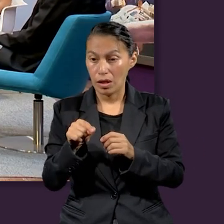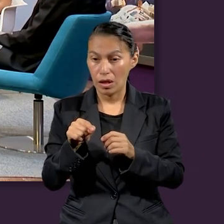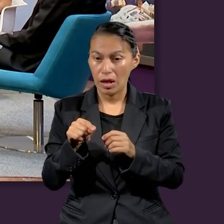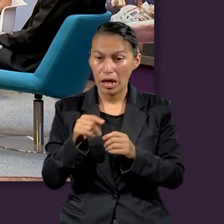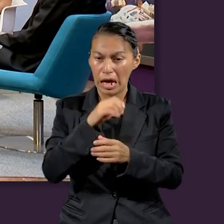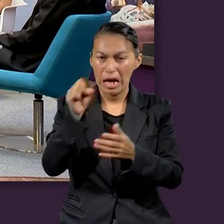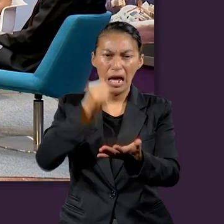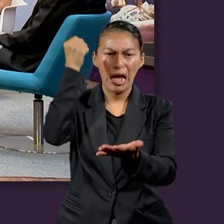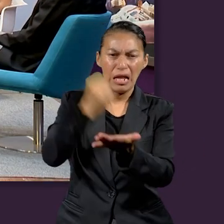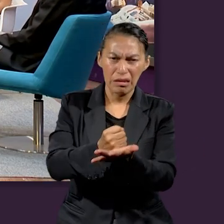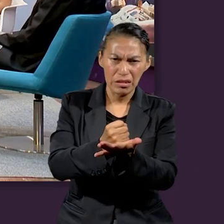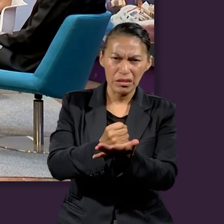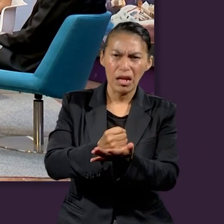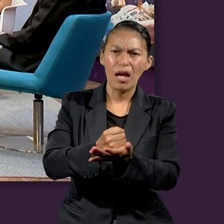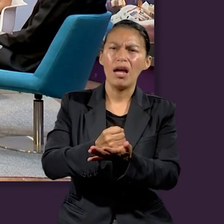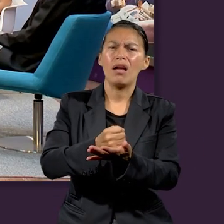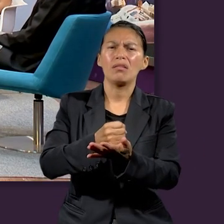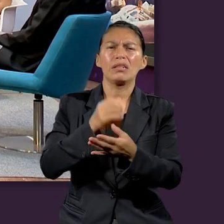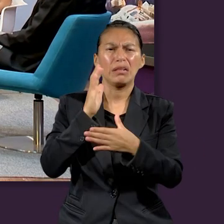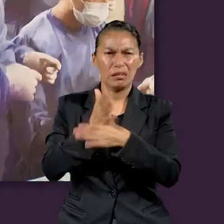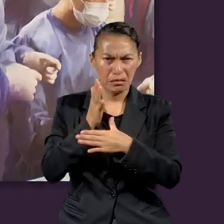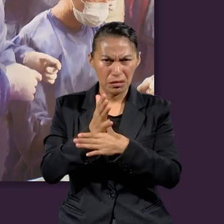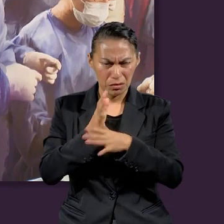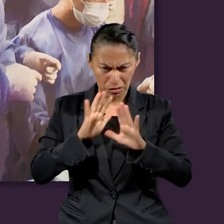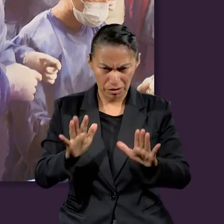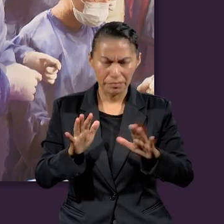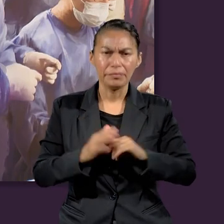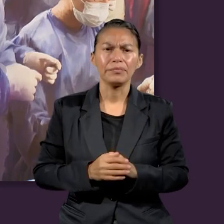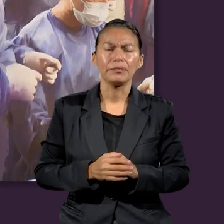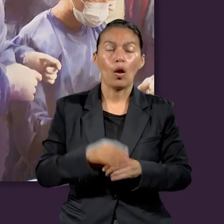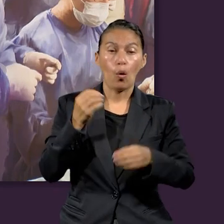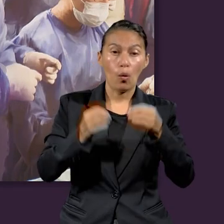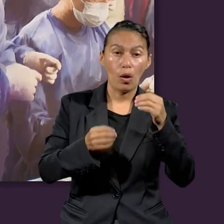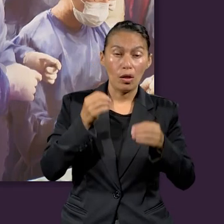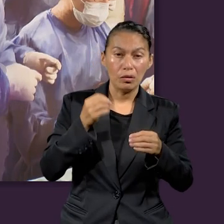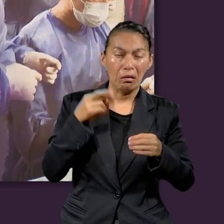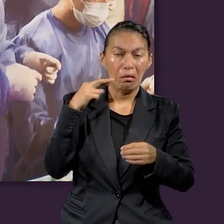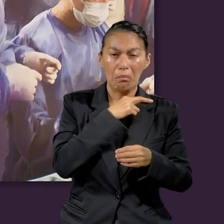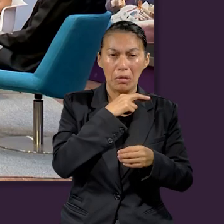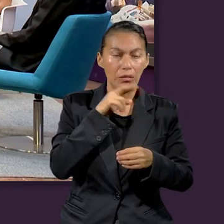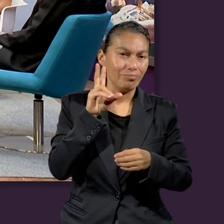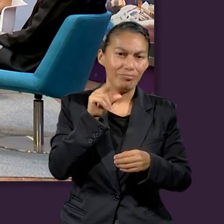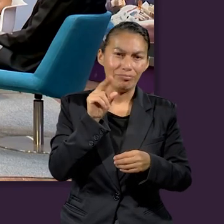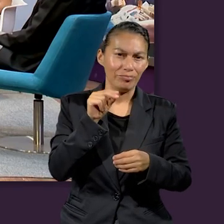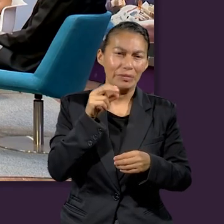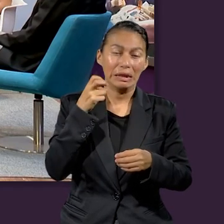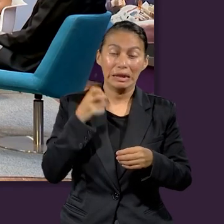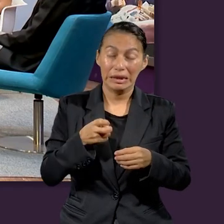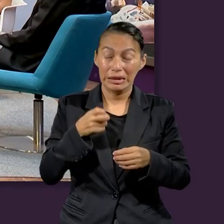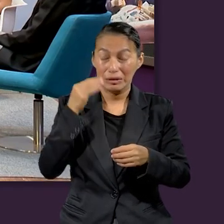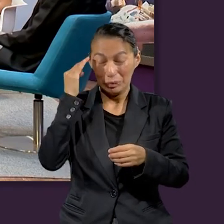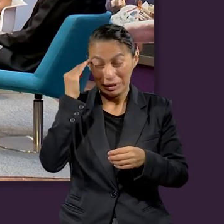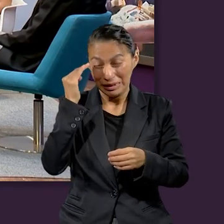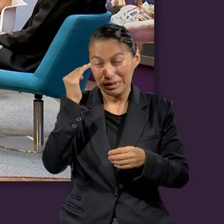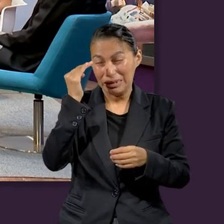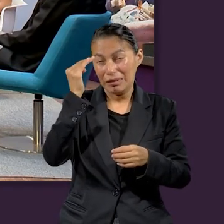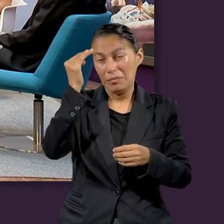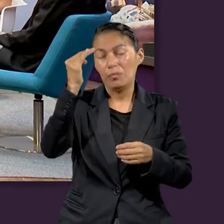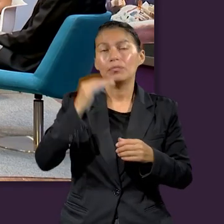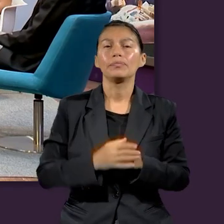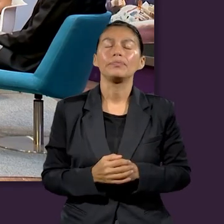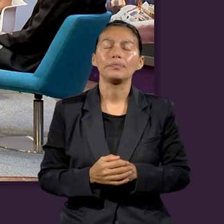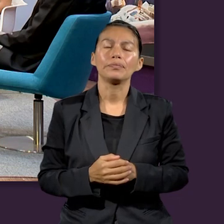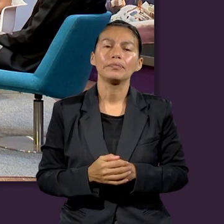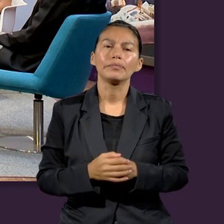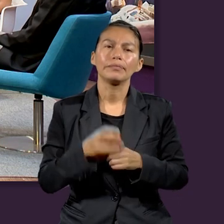se dicta sentencia y la ejecución de ese juicio. Así que es un juicio que va para largo, no como algunos que duran poco tiempo. Y entonces en ese